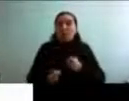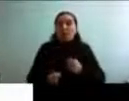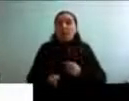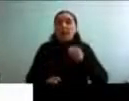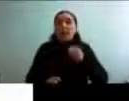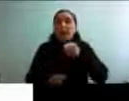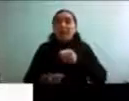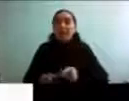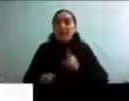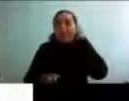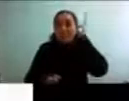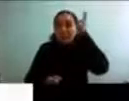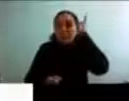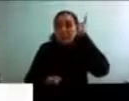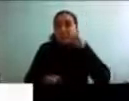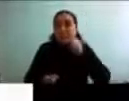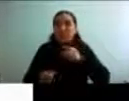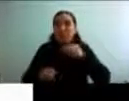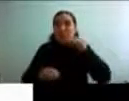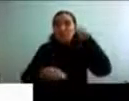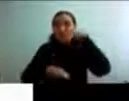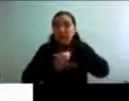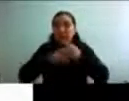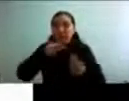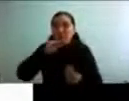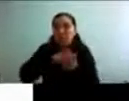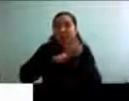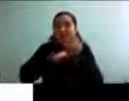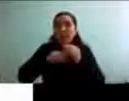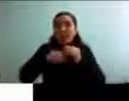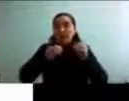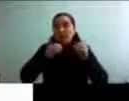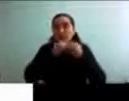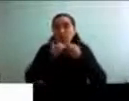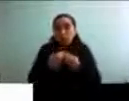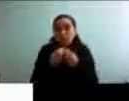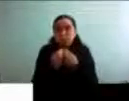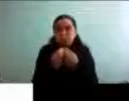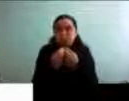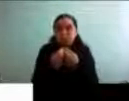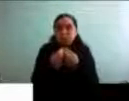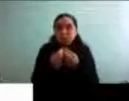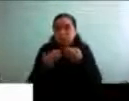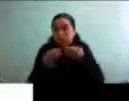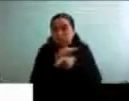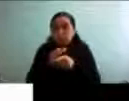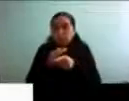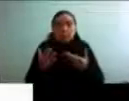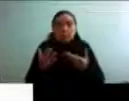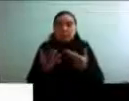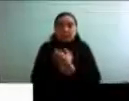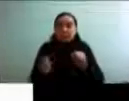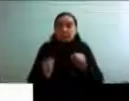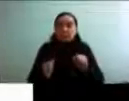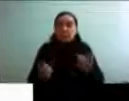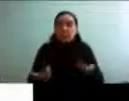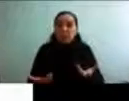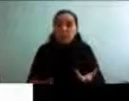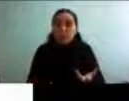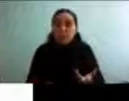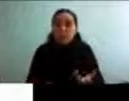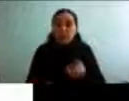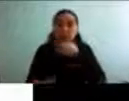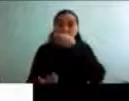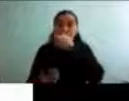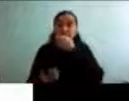horas pica, ni en la mañana ni en la tarde, ¿no? Entonces también haciendo referencia a lo importante que Paula hizo tanto